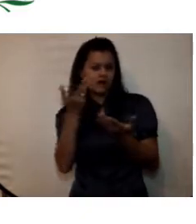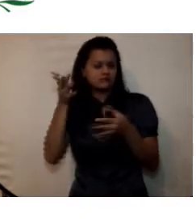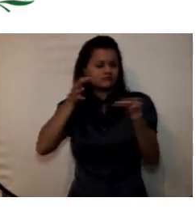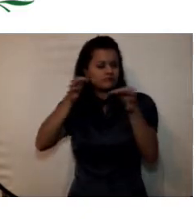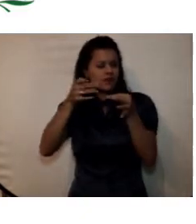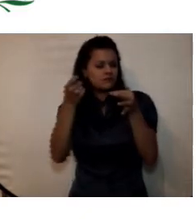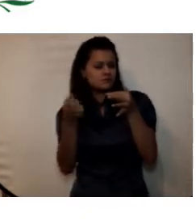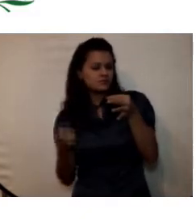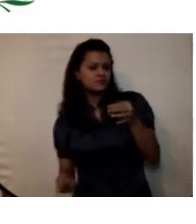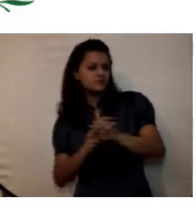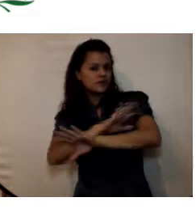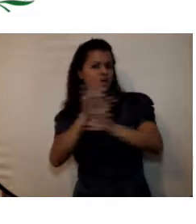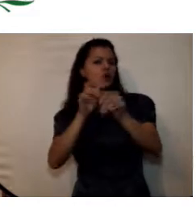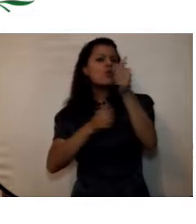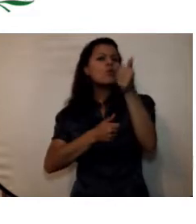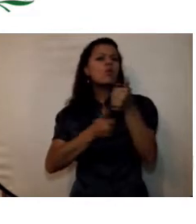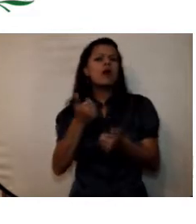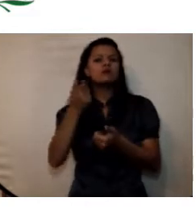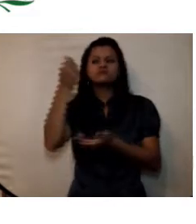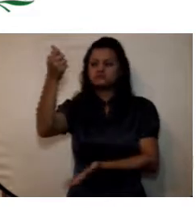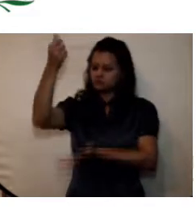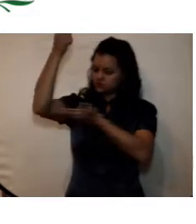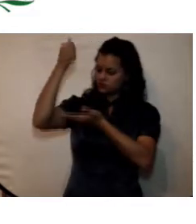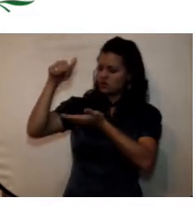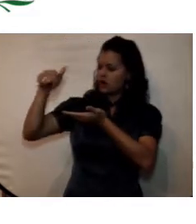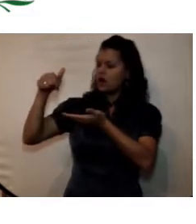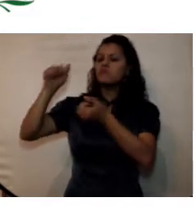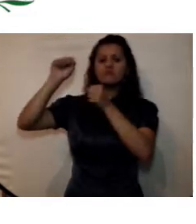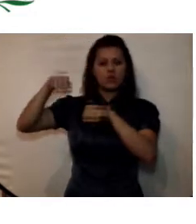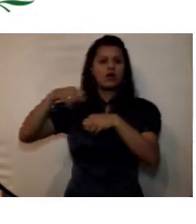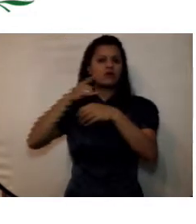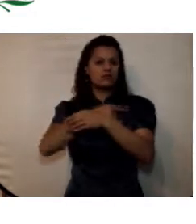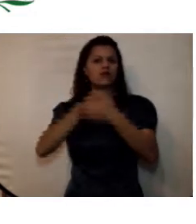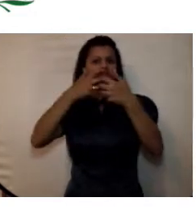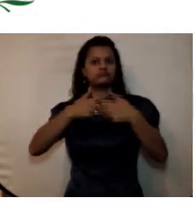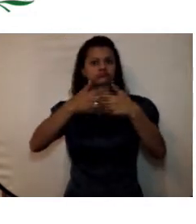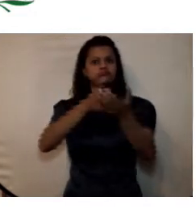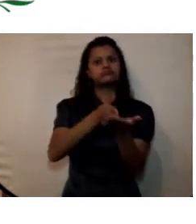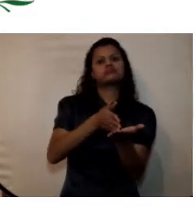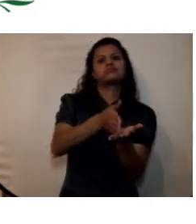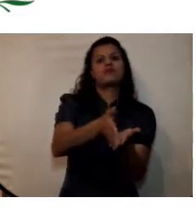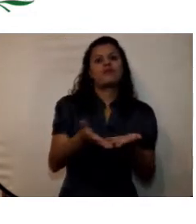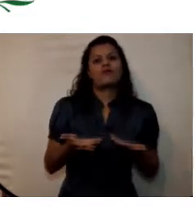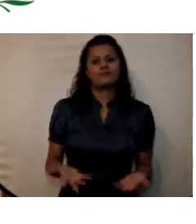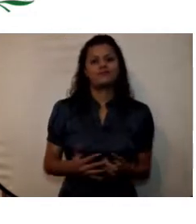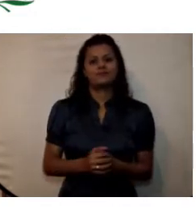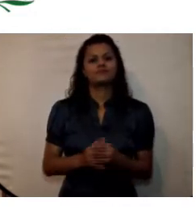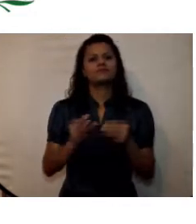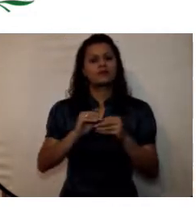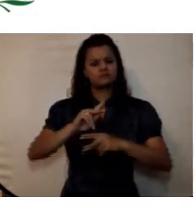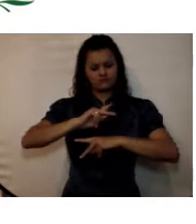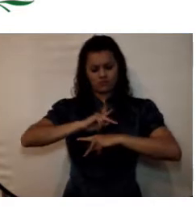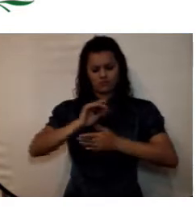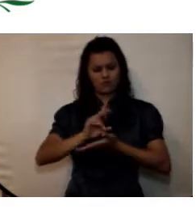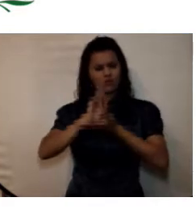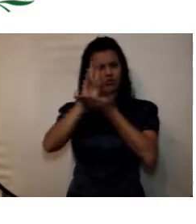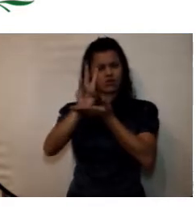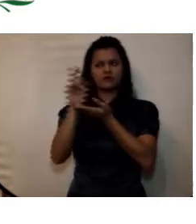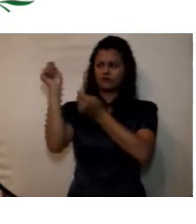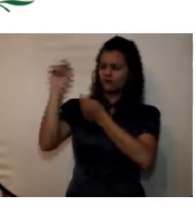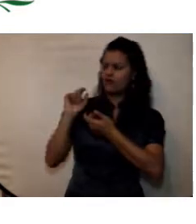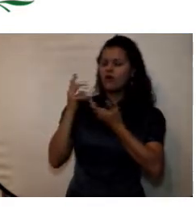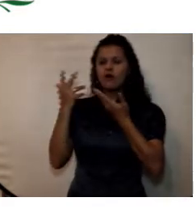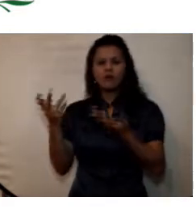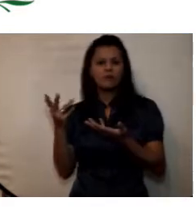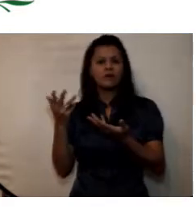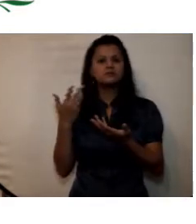los recursos por los cuales esta universidad le permite subsistir y el modelo propio de financiación y los resultados como tal del manejo